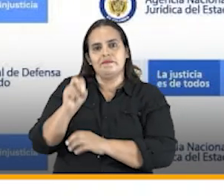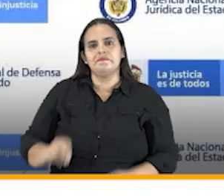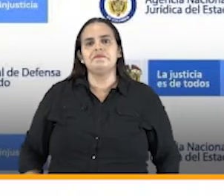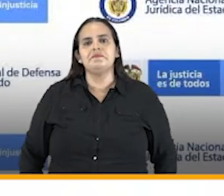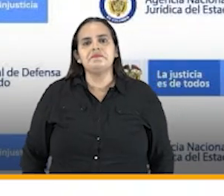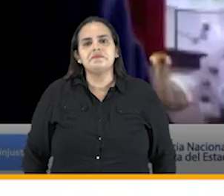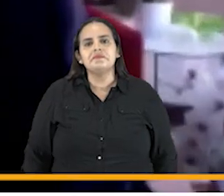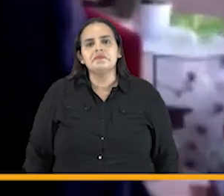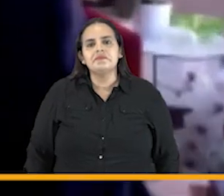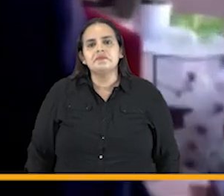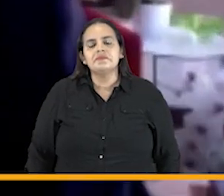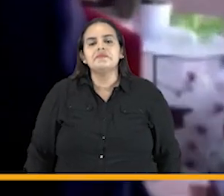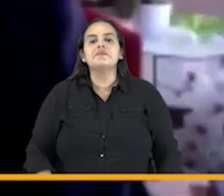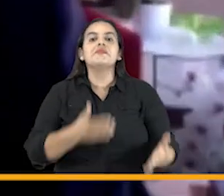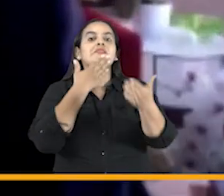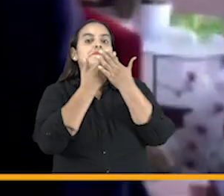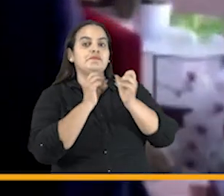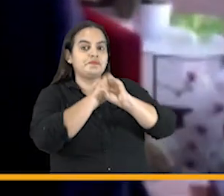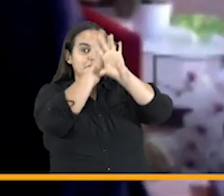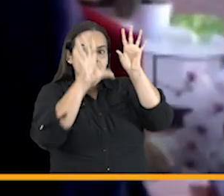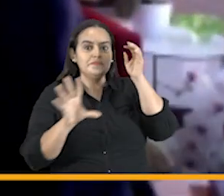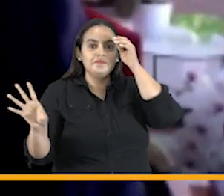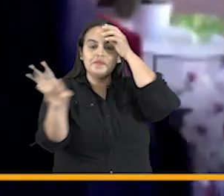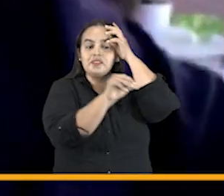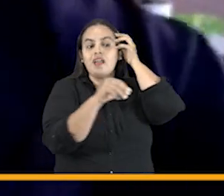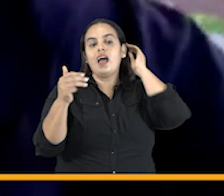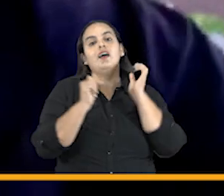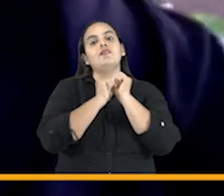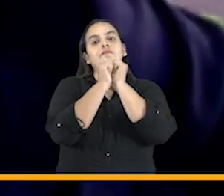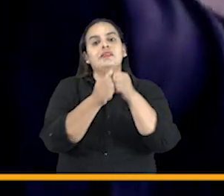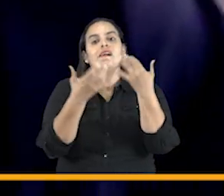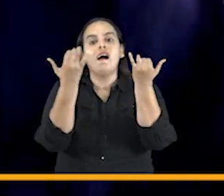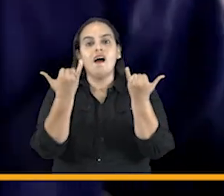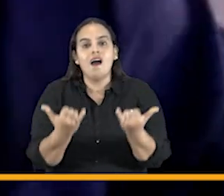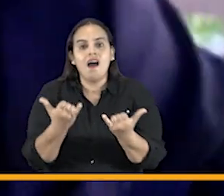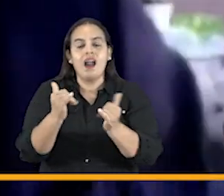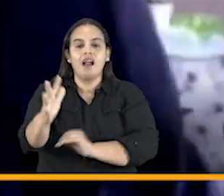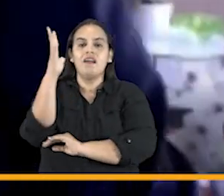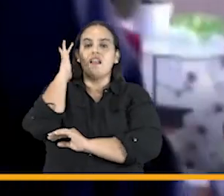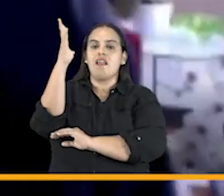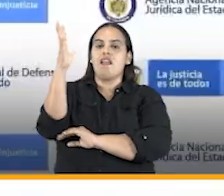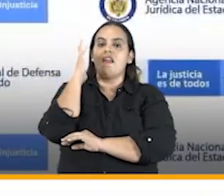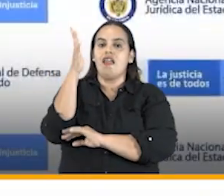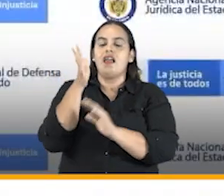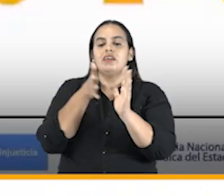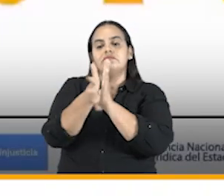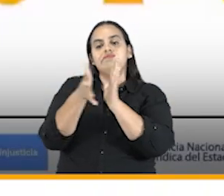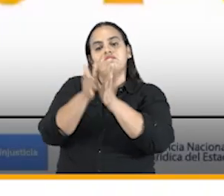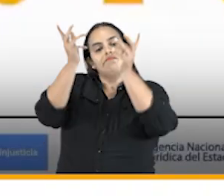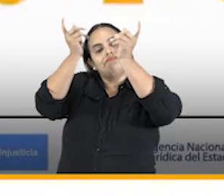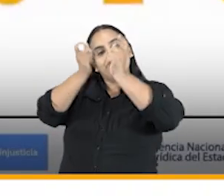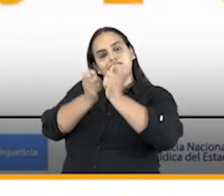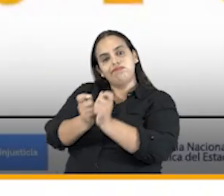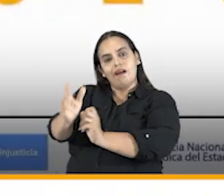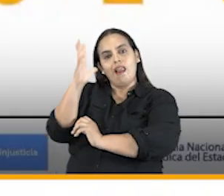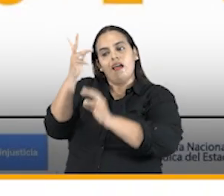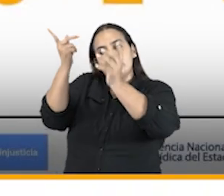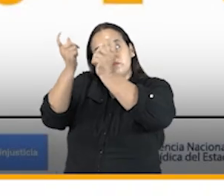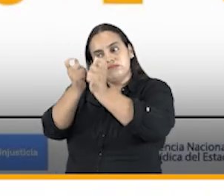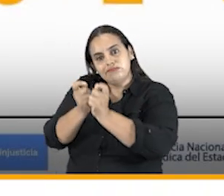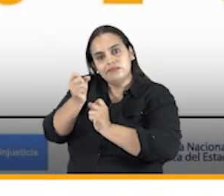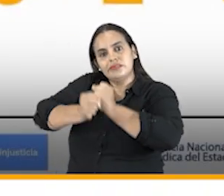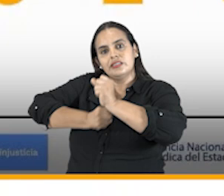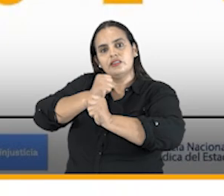Muy buenos días a todos los que nos acompañan en esta audiencia de rendición de cuentas del año 2020.